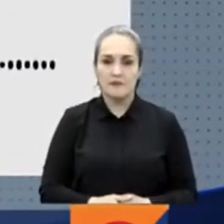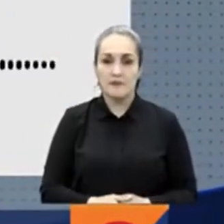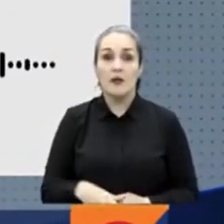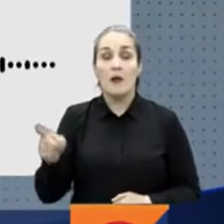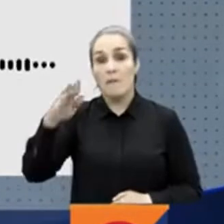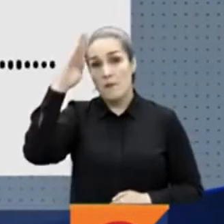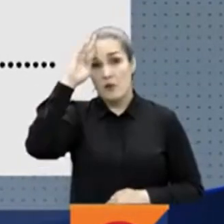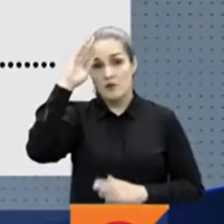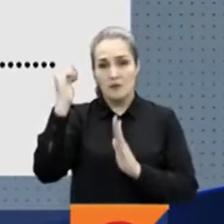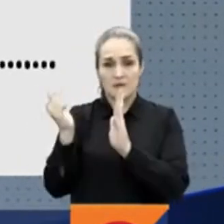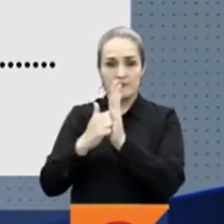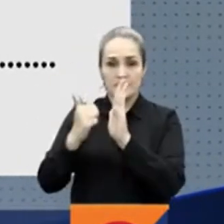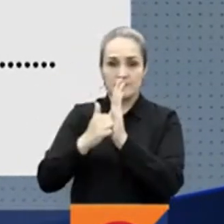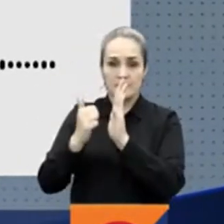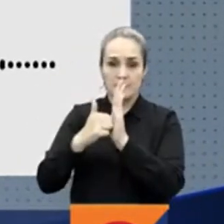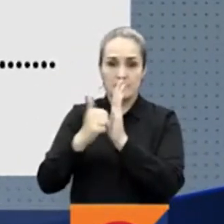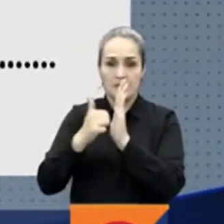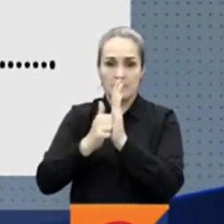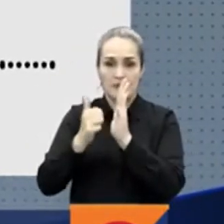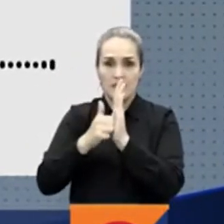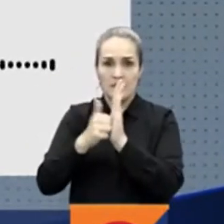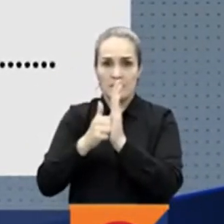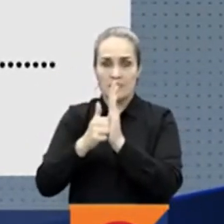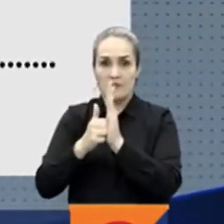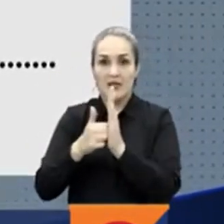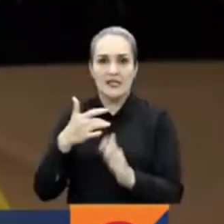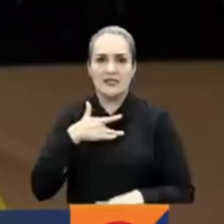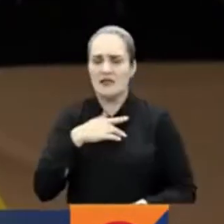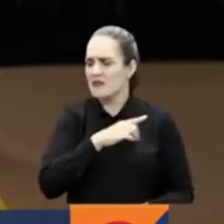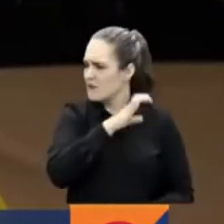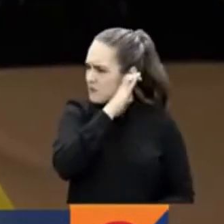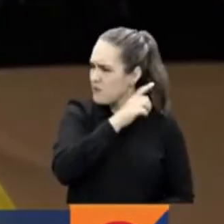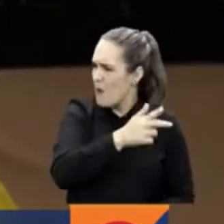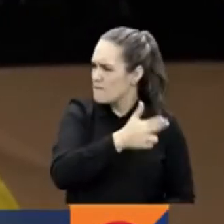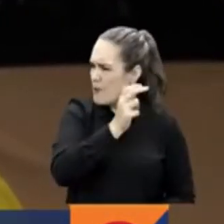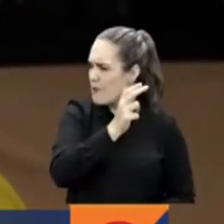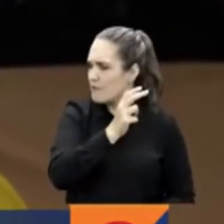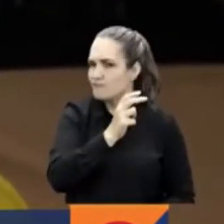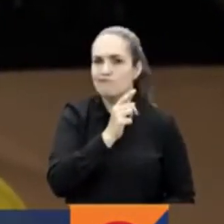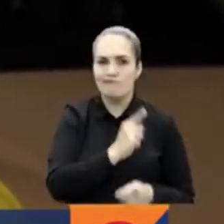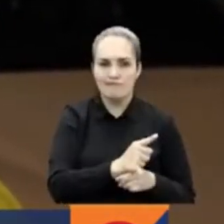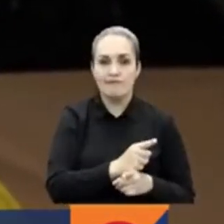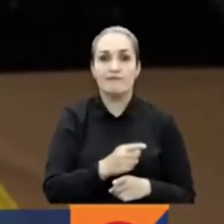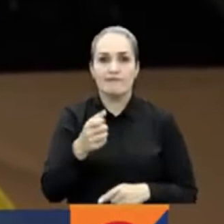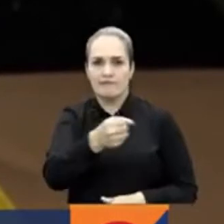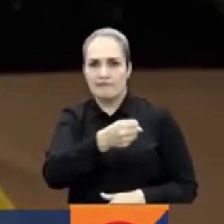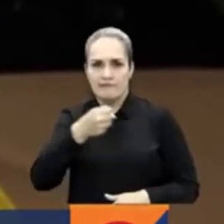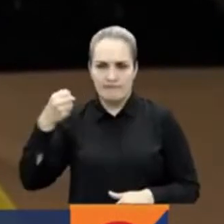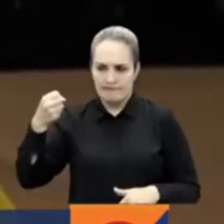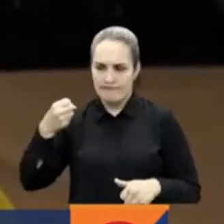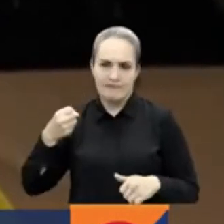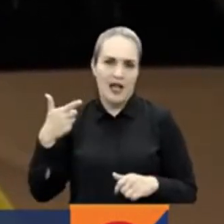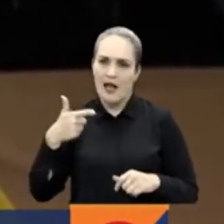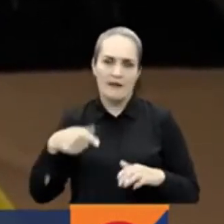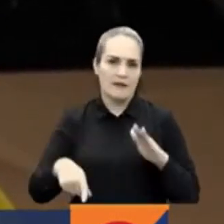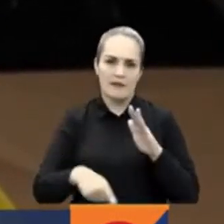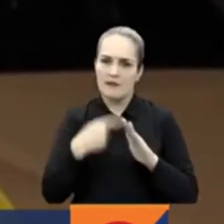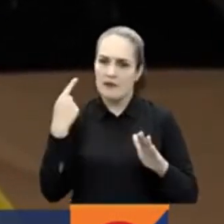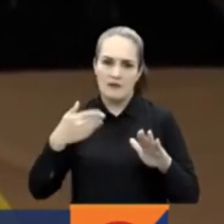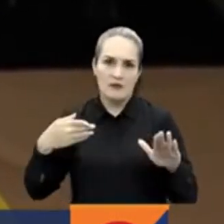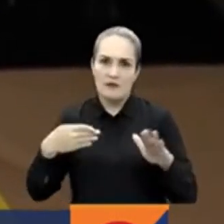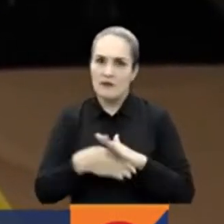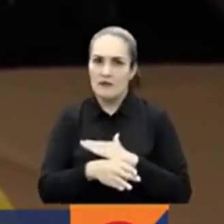puerta y al momentico sentimos más disparos. Allí ingresan a la fuerza por el